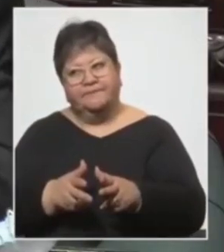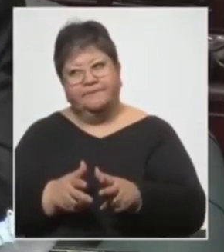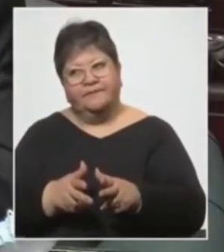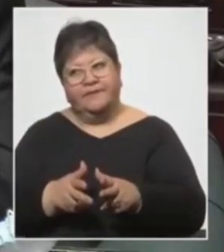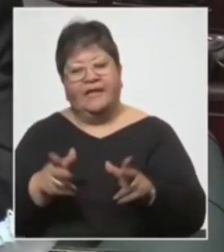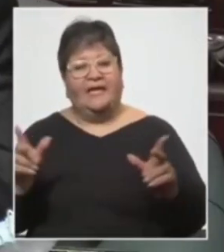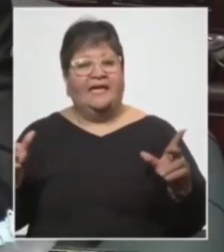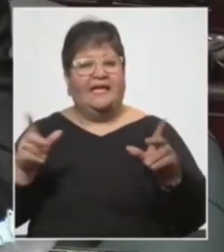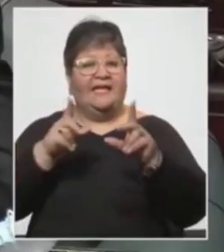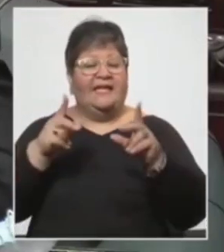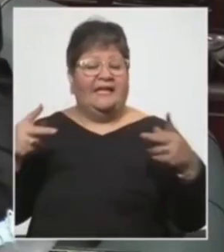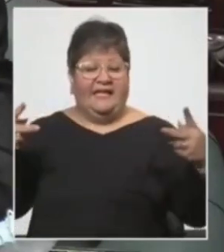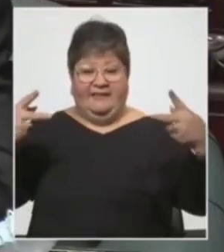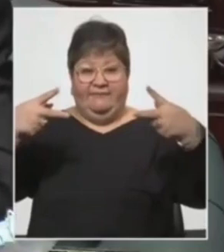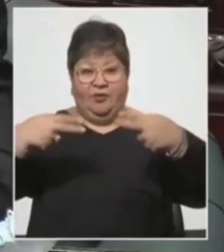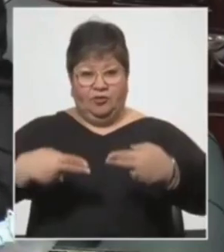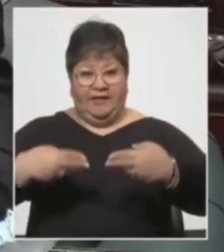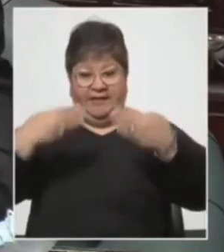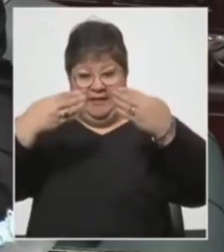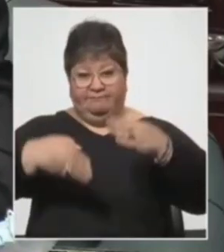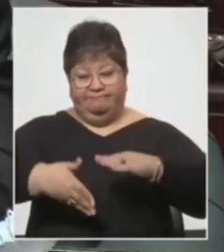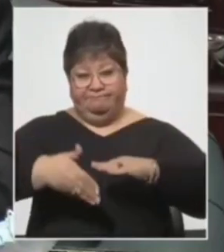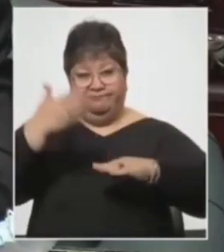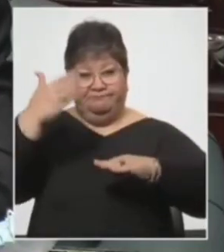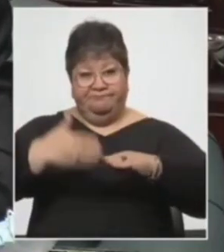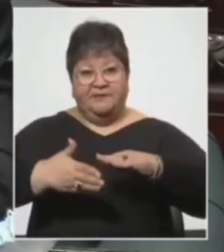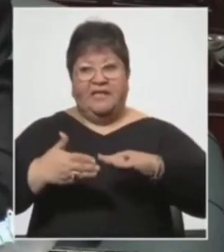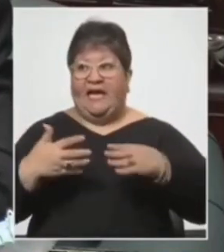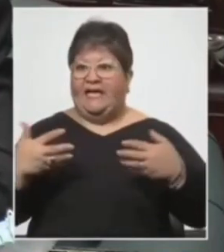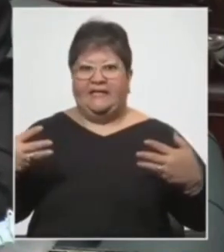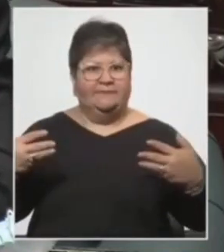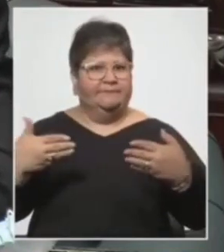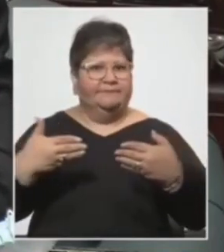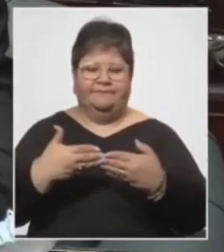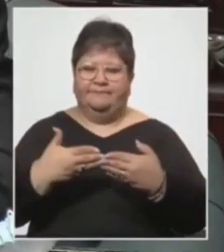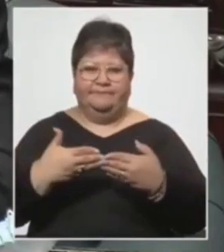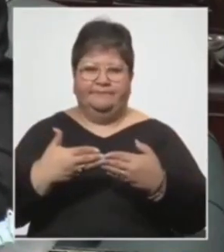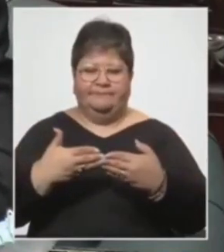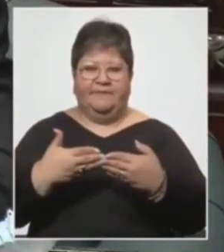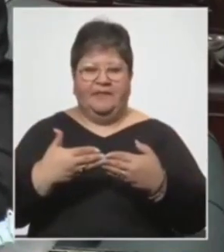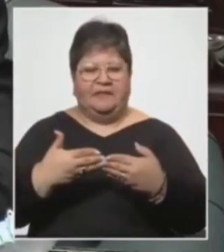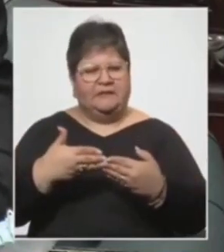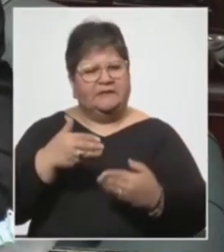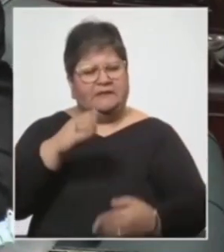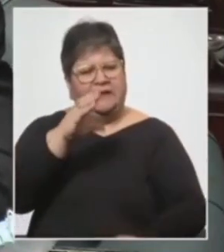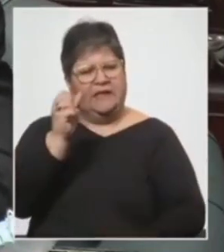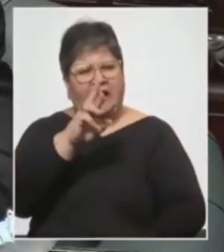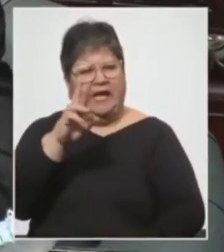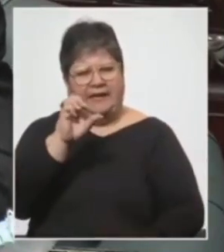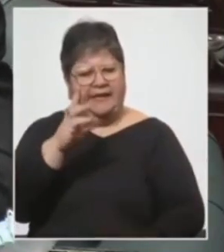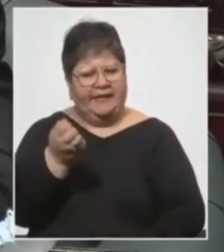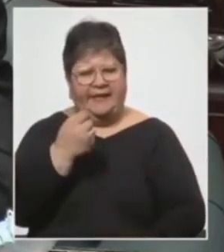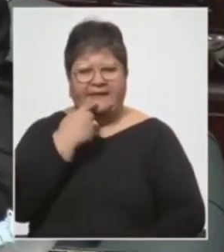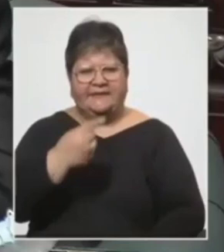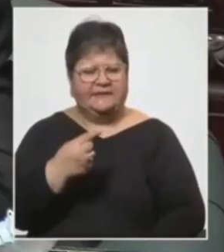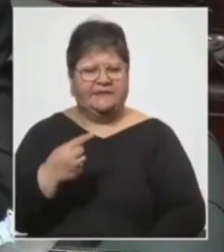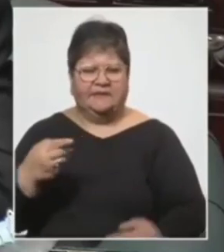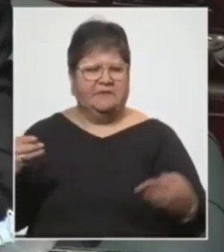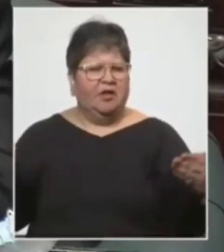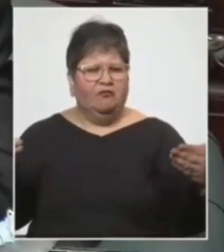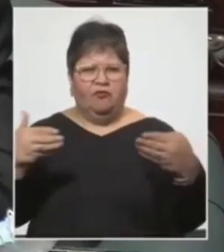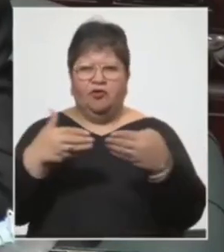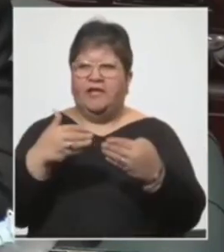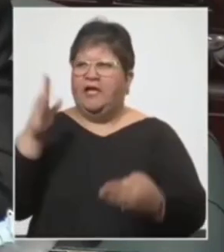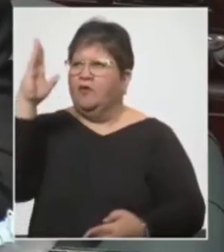del cierre de fronteras bien aclaró el senador Carrera que nosotros compartimos la medida del cierre de fronteras sabemos que